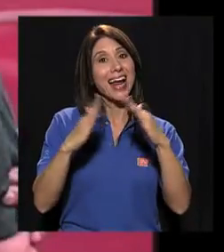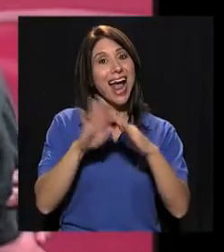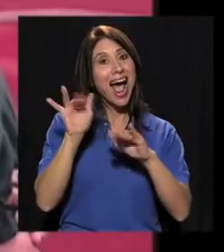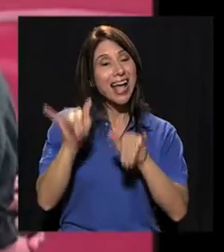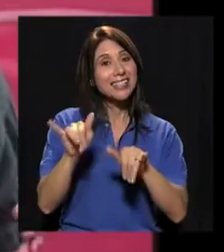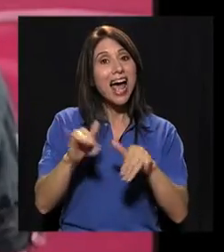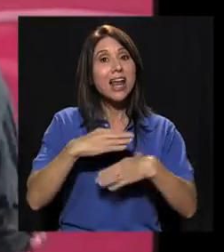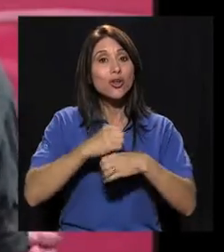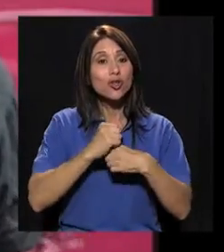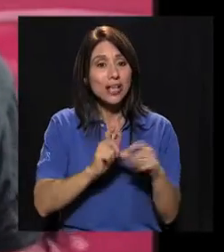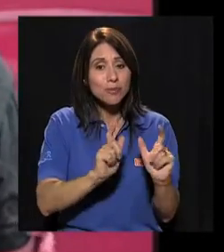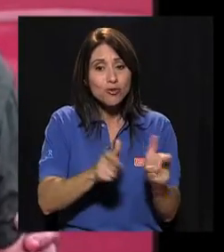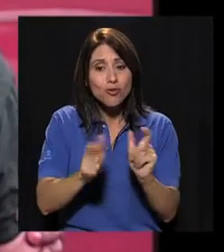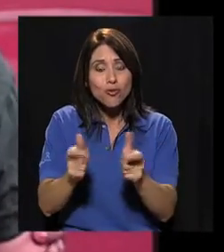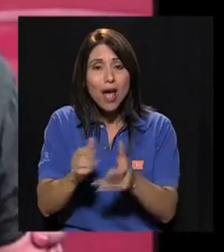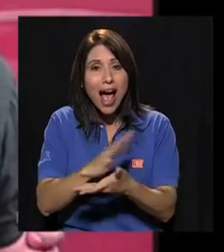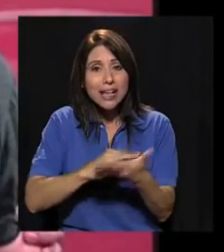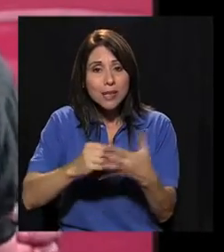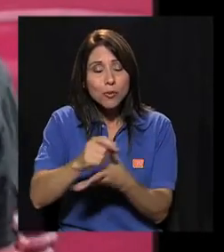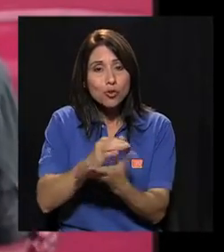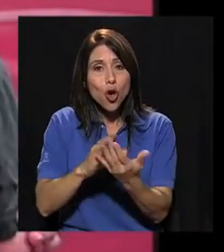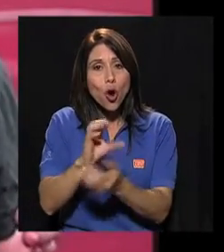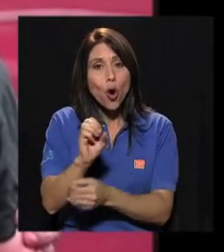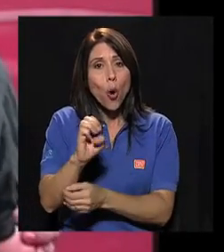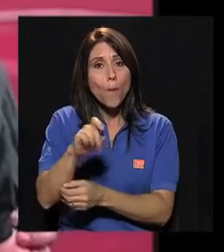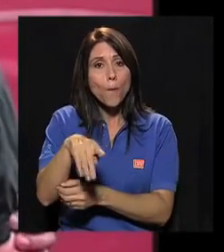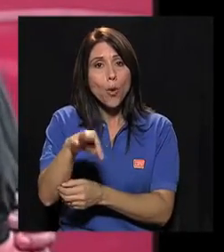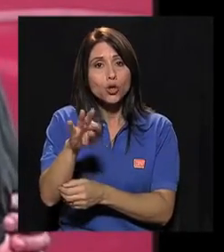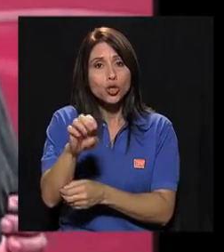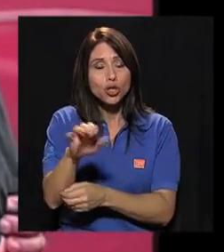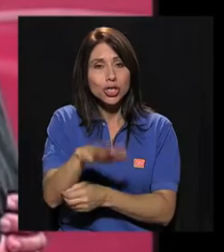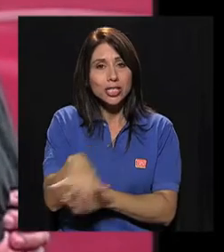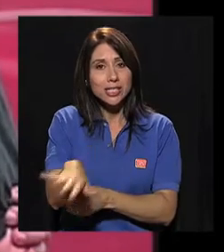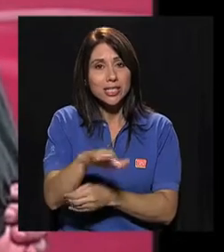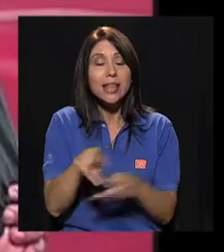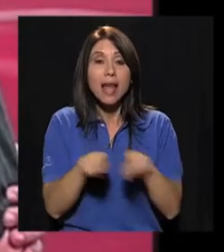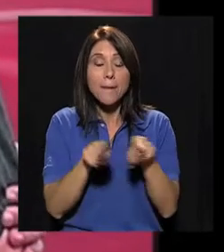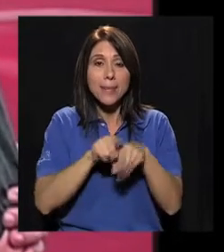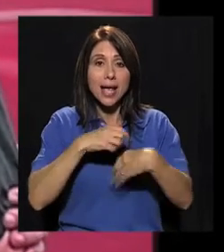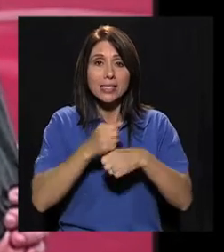bien. Tenemos compost en la casa, con todos los desechos. Reciclamos, por supuesto.